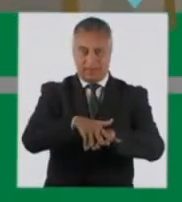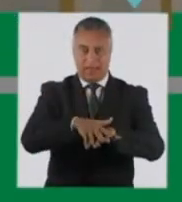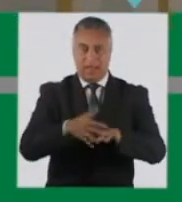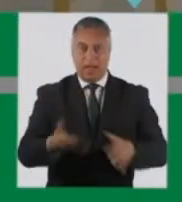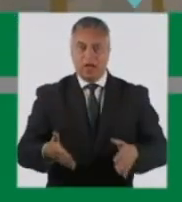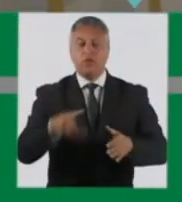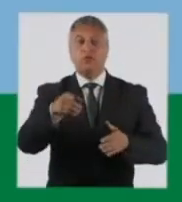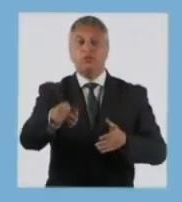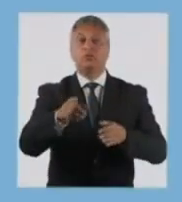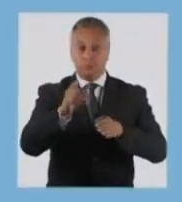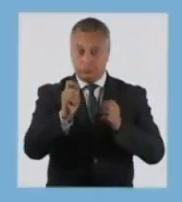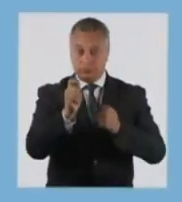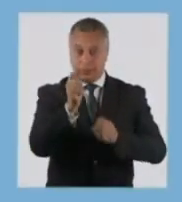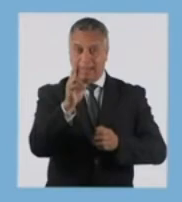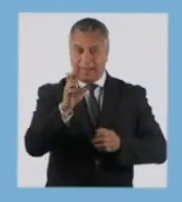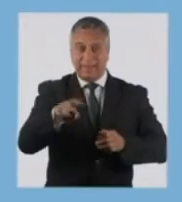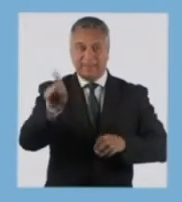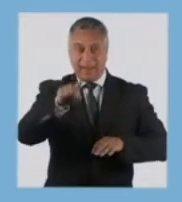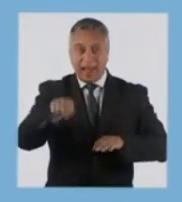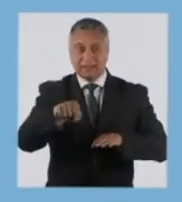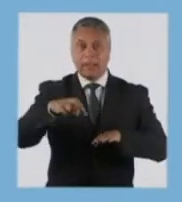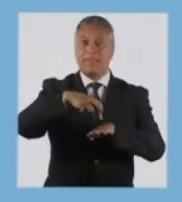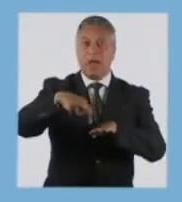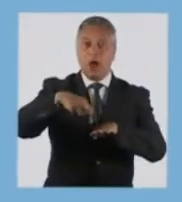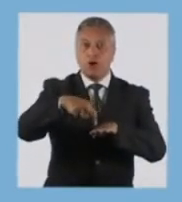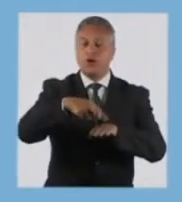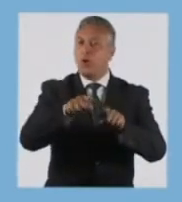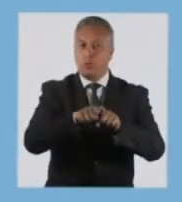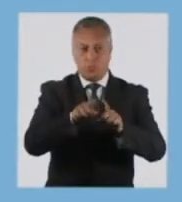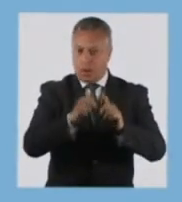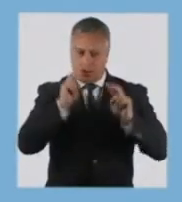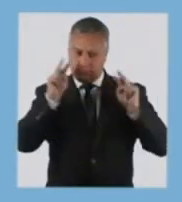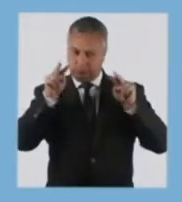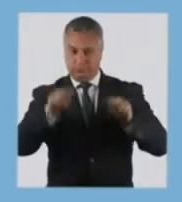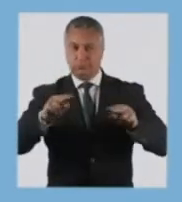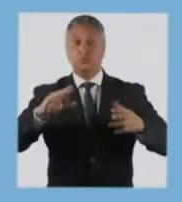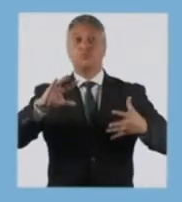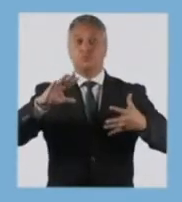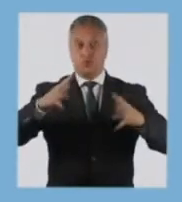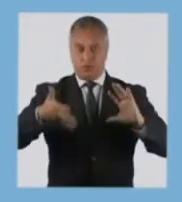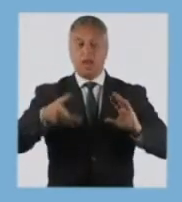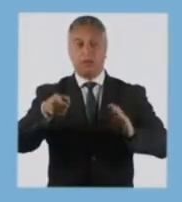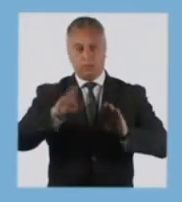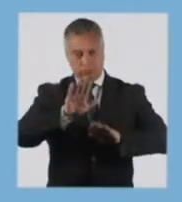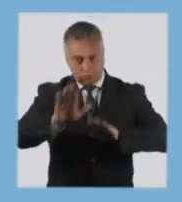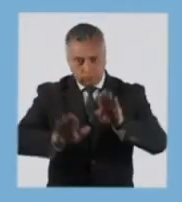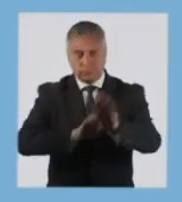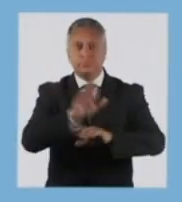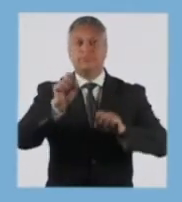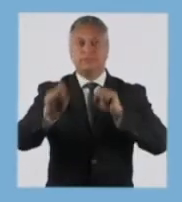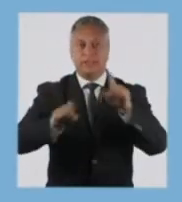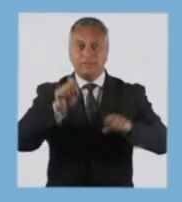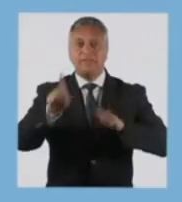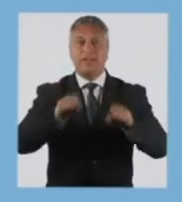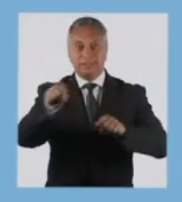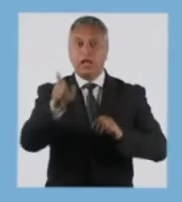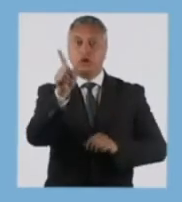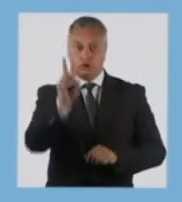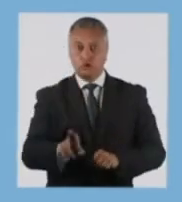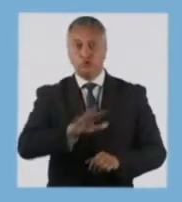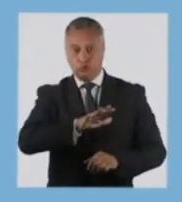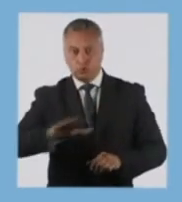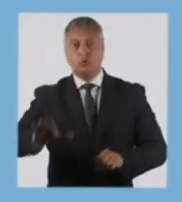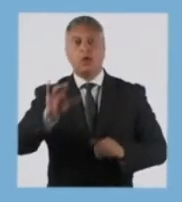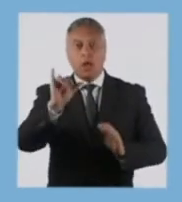país. El Transpatagónico será un fenómeno mundial. Mejoraremos la defensa de nuestros recursos en el sur y